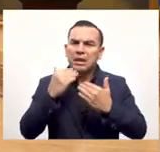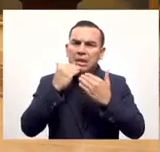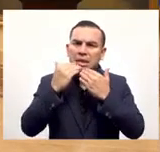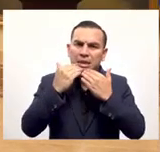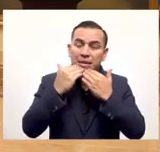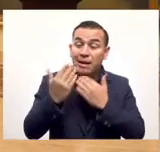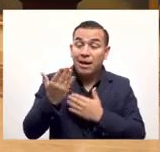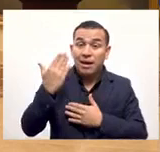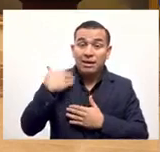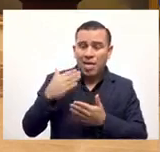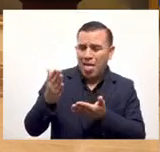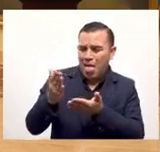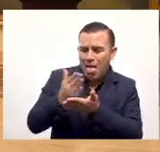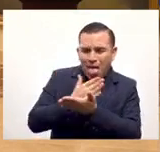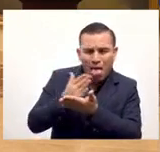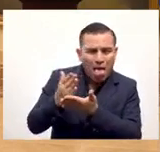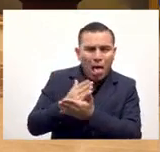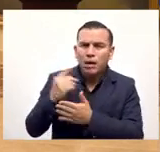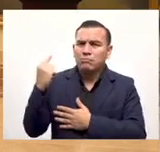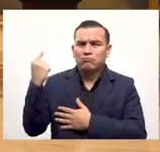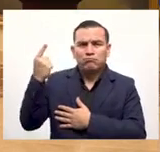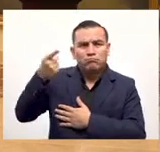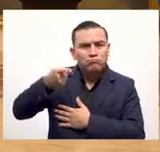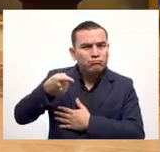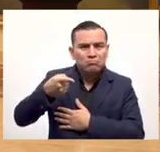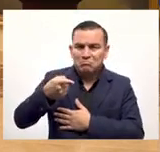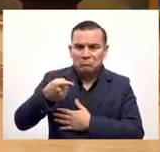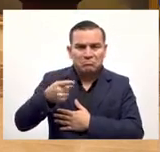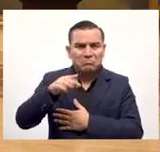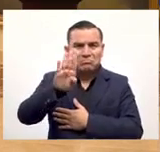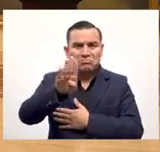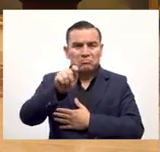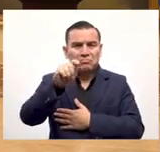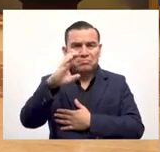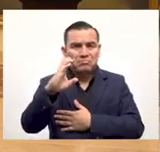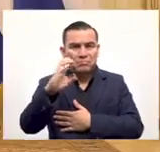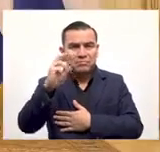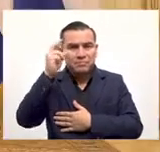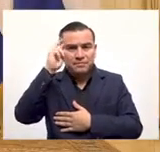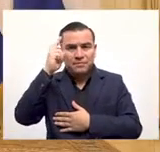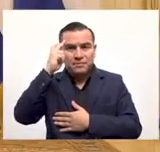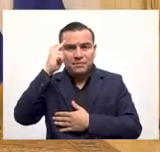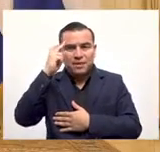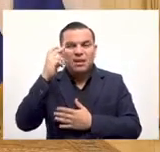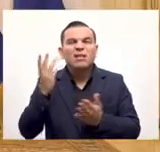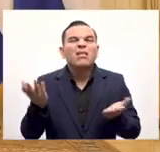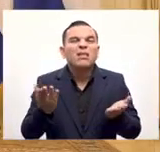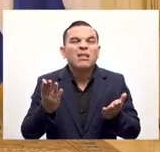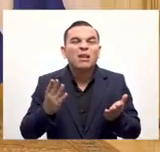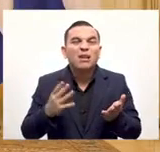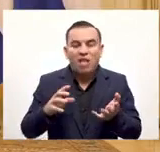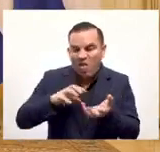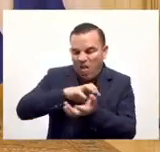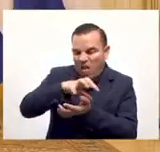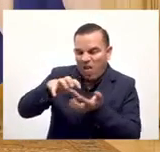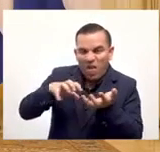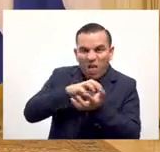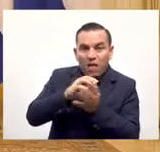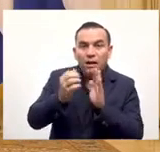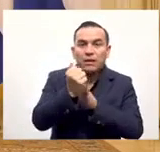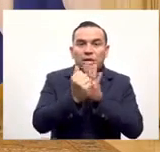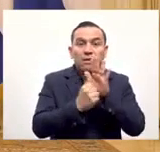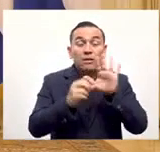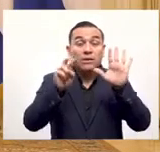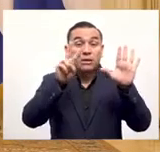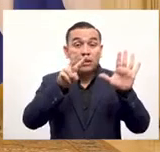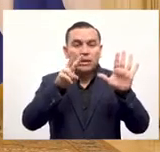como les expliqué hace un rato aquí nadie estará obligado a recibir bitcoin si no quiere los que han tratado de sacar de contexto el artículo